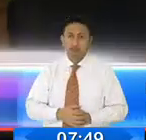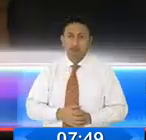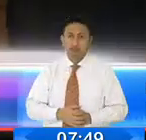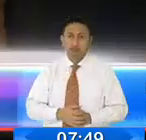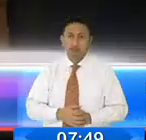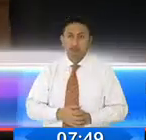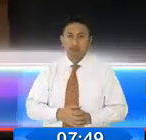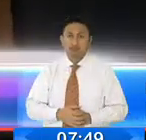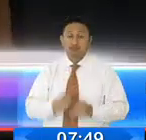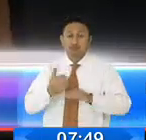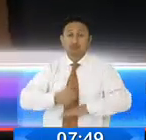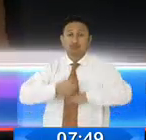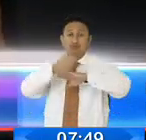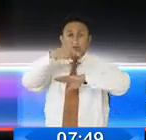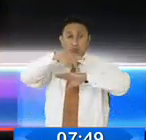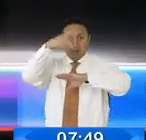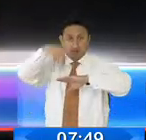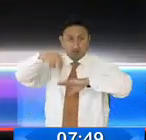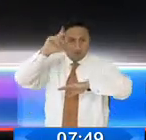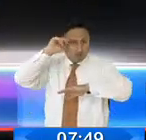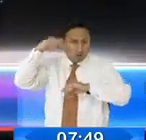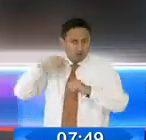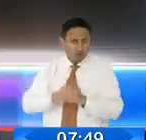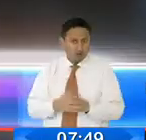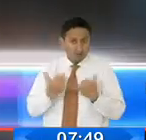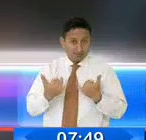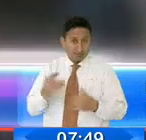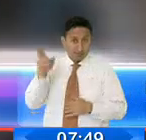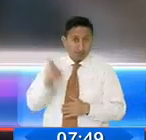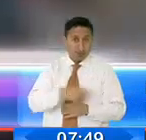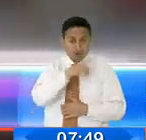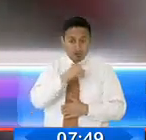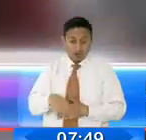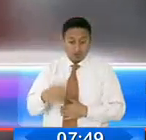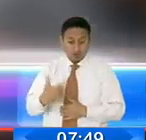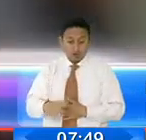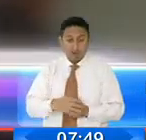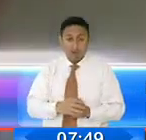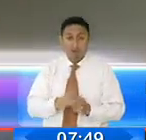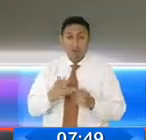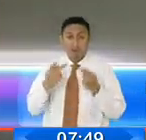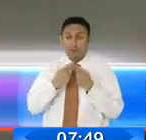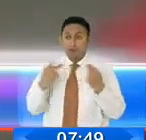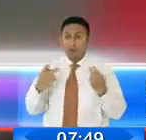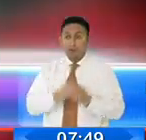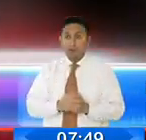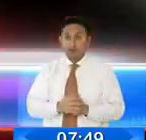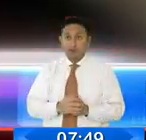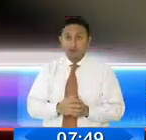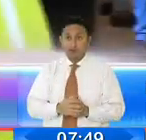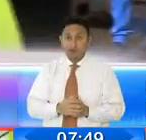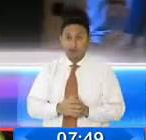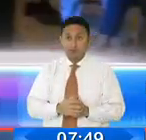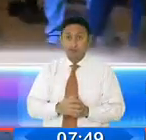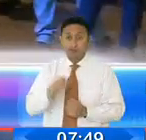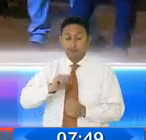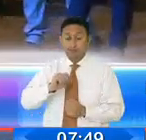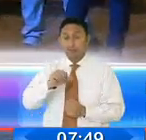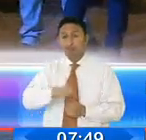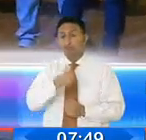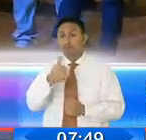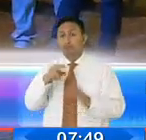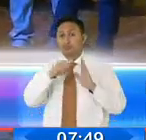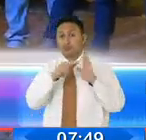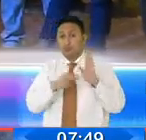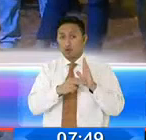La intendencia de Pichincha recordó que está prohibido la realización de eventos públicos. Además señaló otras indicaciones